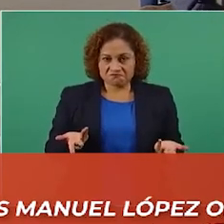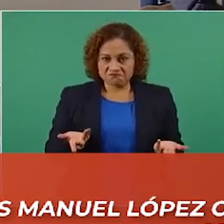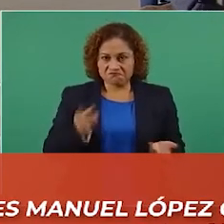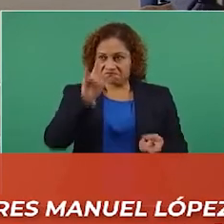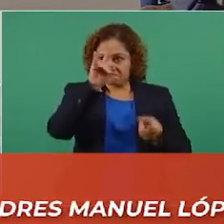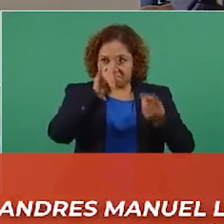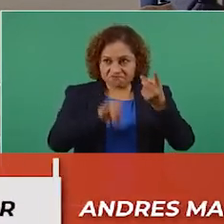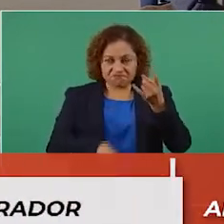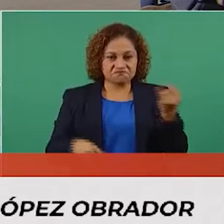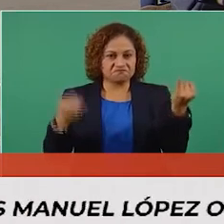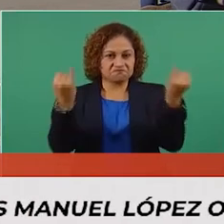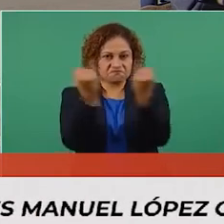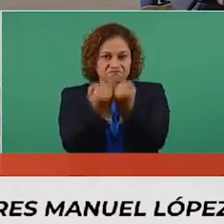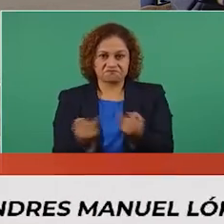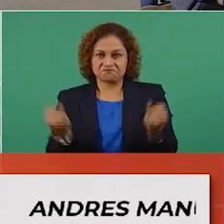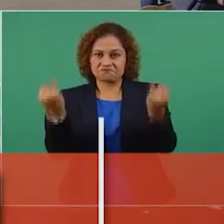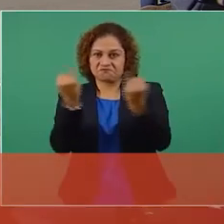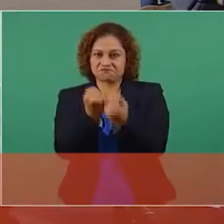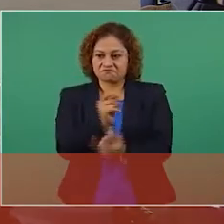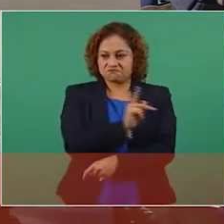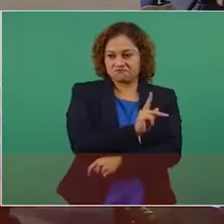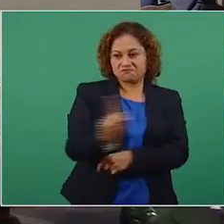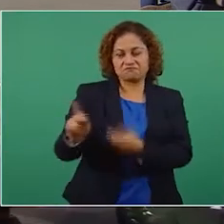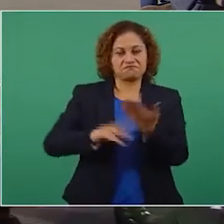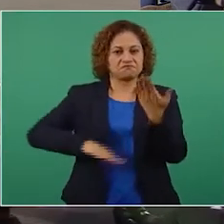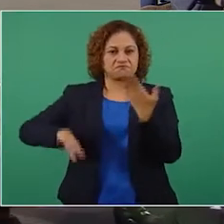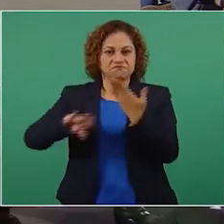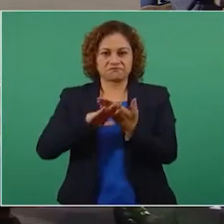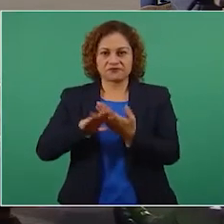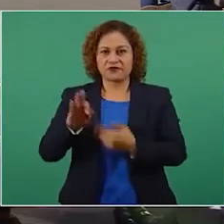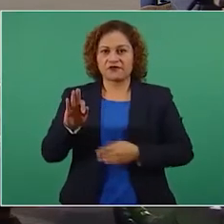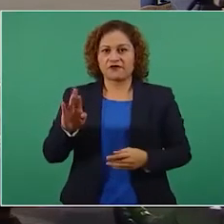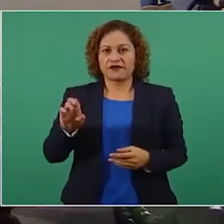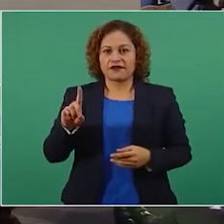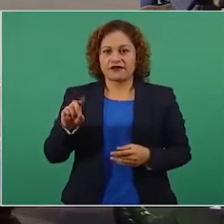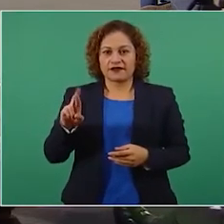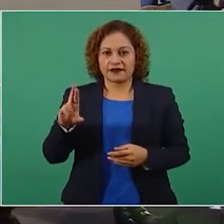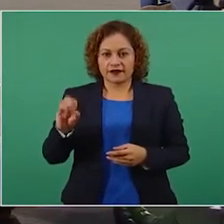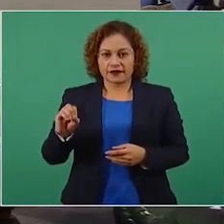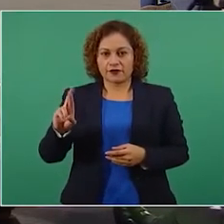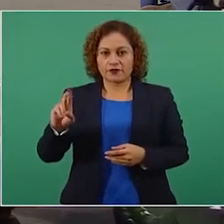todos en contra Federico Reyes Heroles